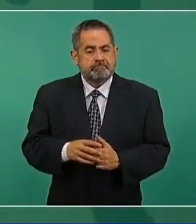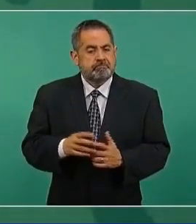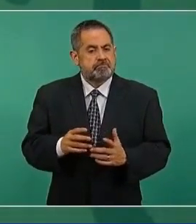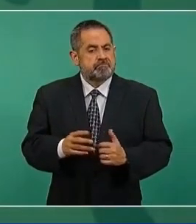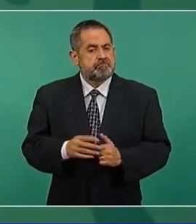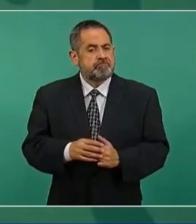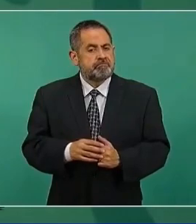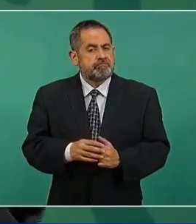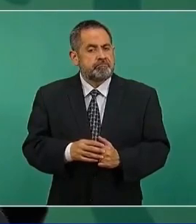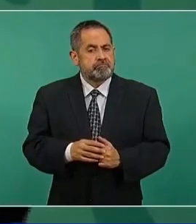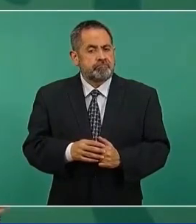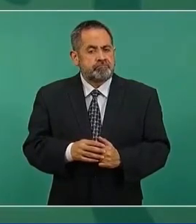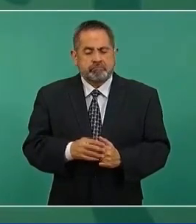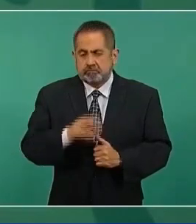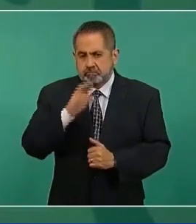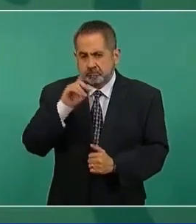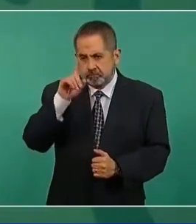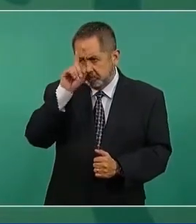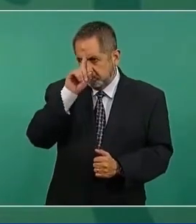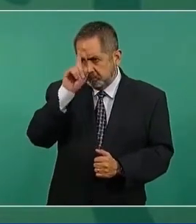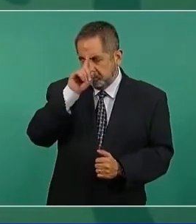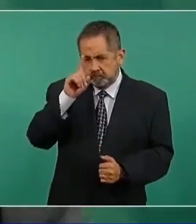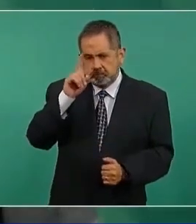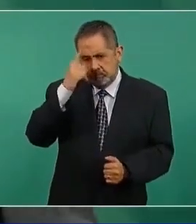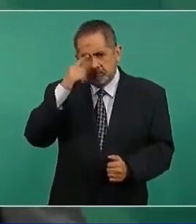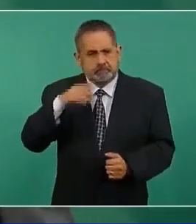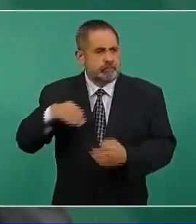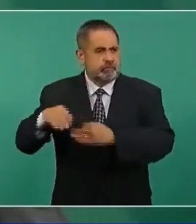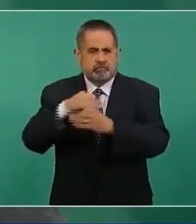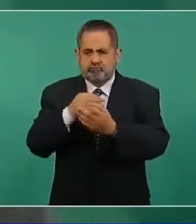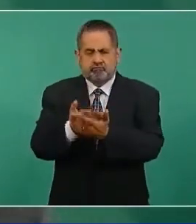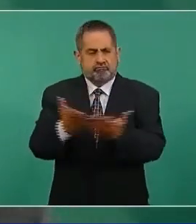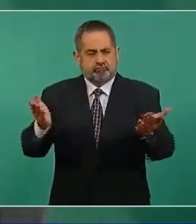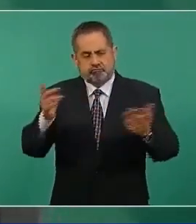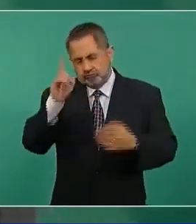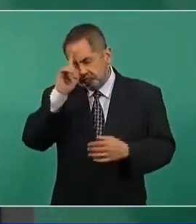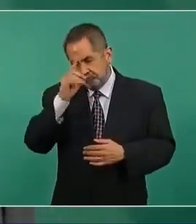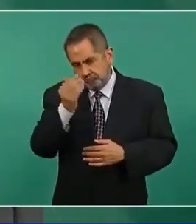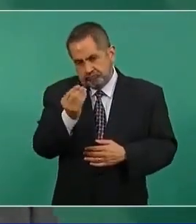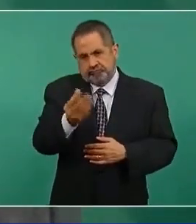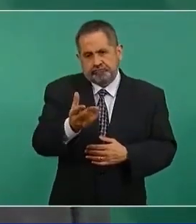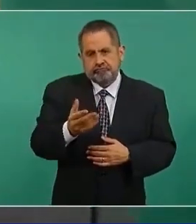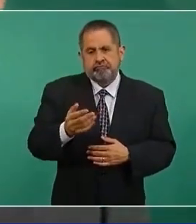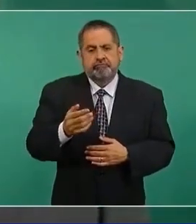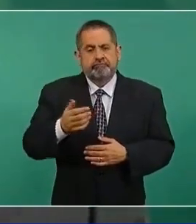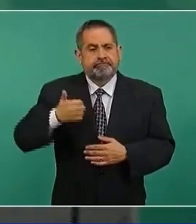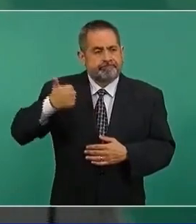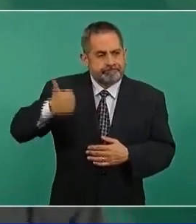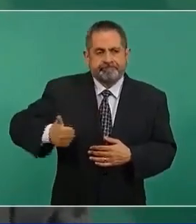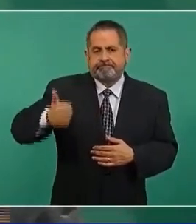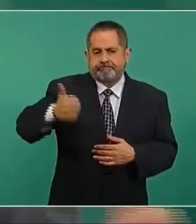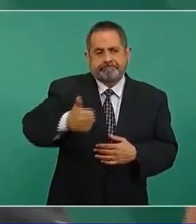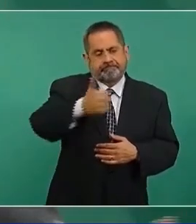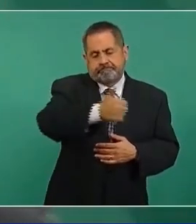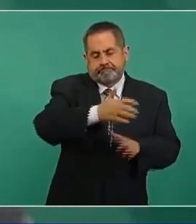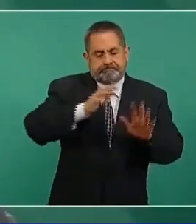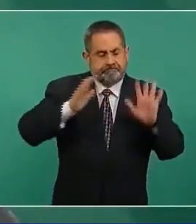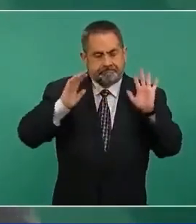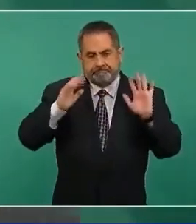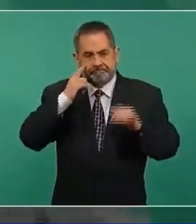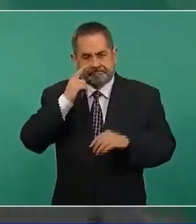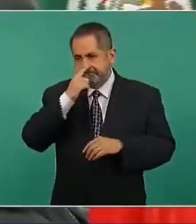a todos y es una recomendación y desde luego cada quien tiene